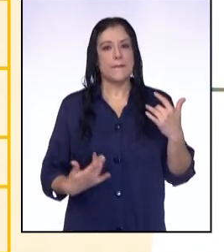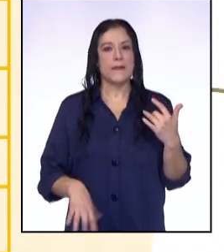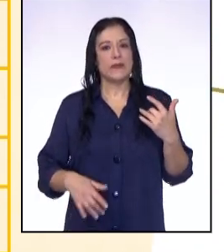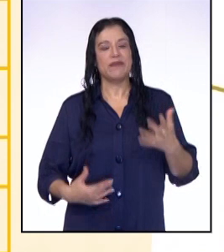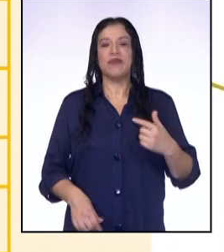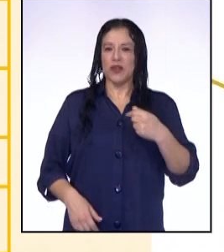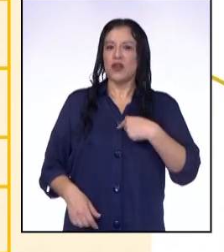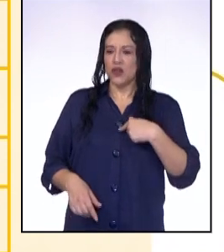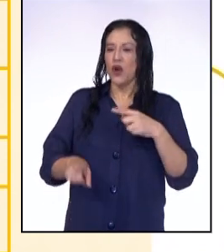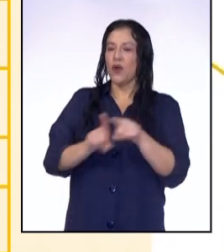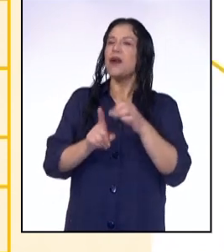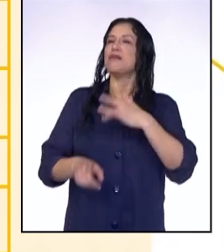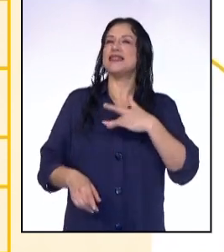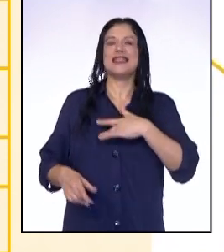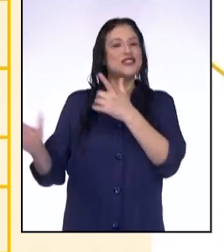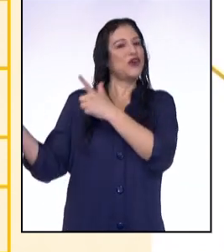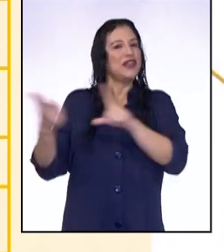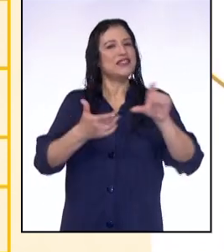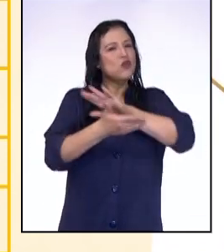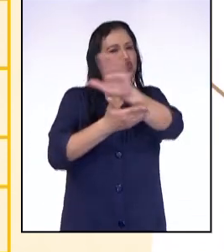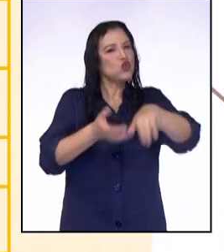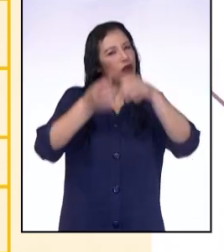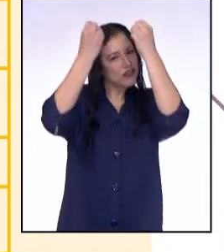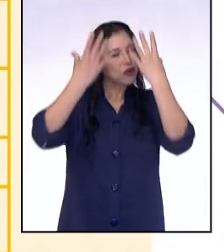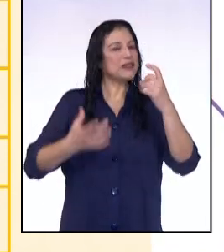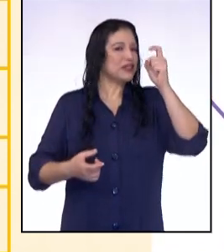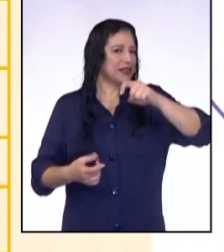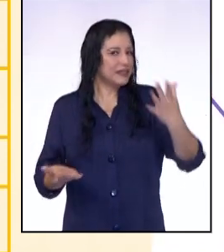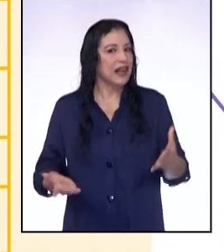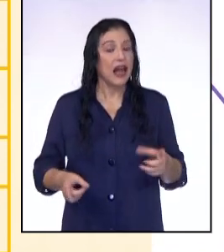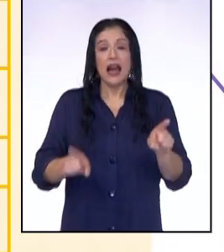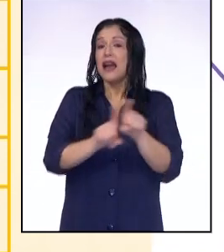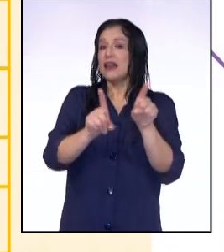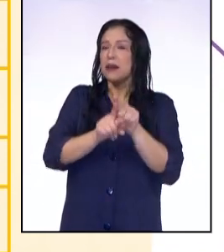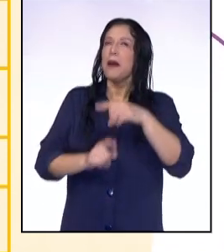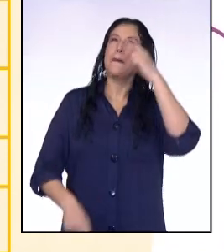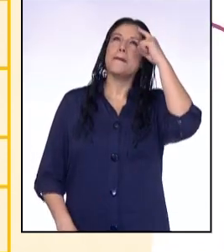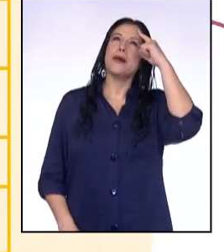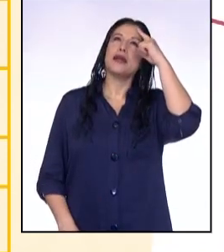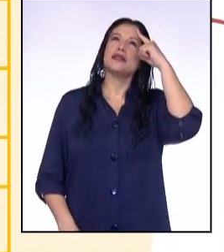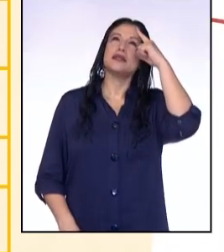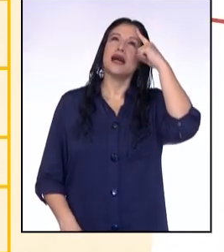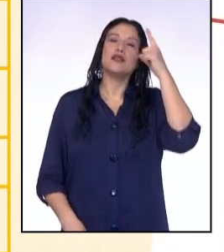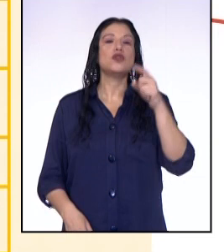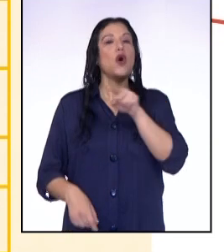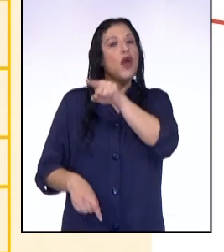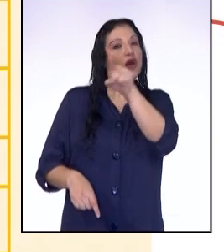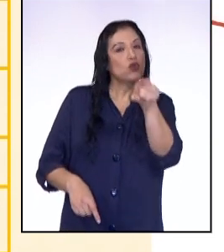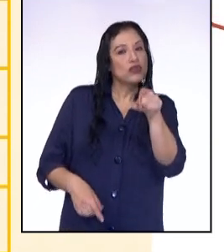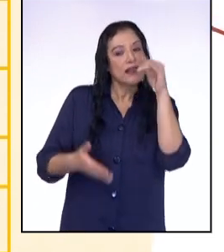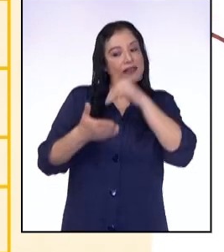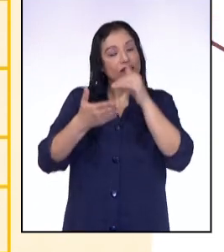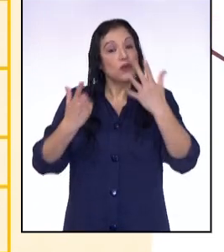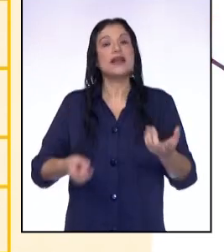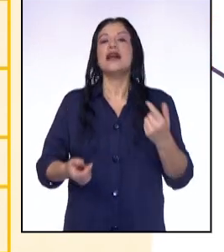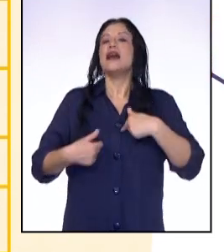Yo también me siento lista con toda la información necesaria. Además, estoy pensando en las y los estudiantes a quienes vamos a llegar con este